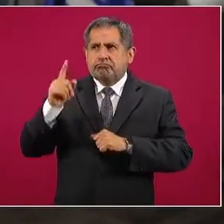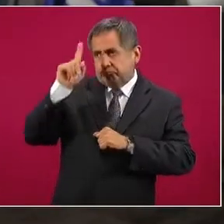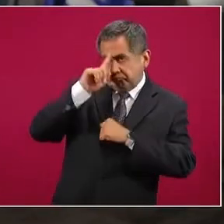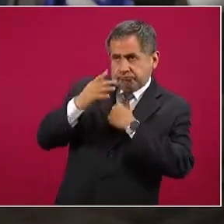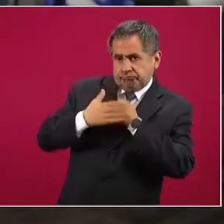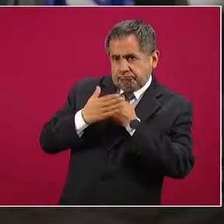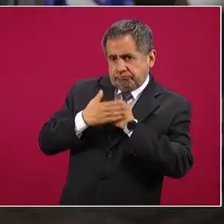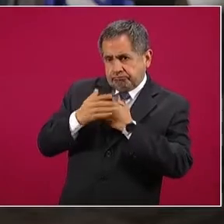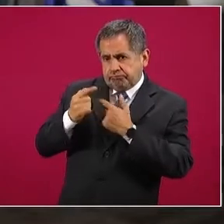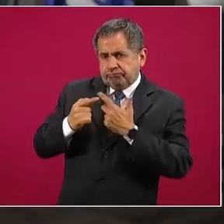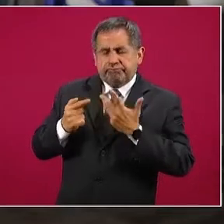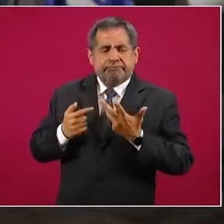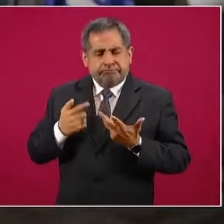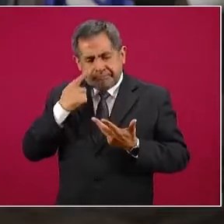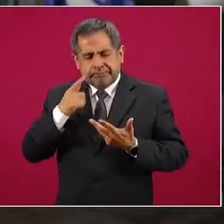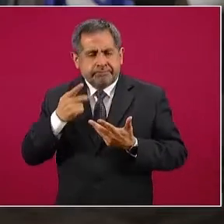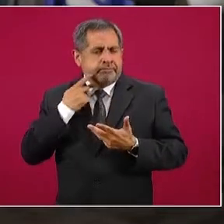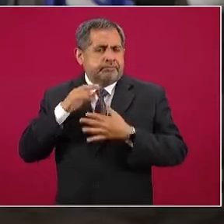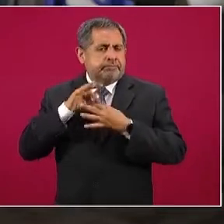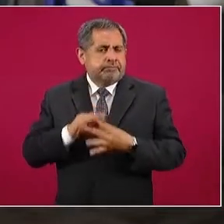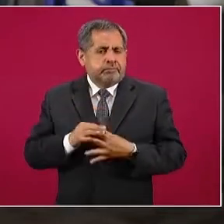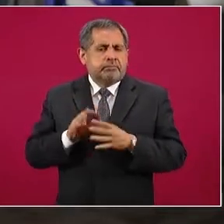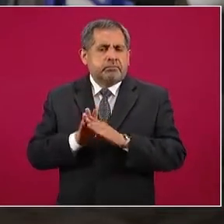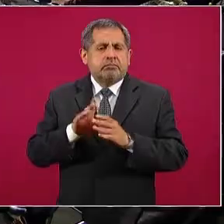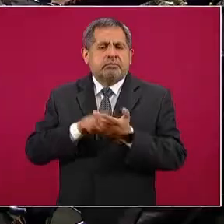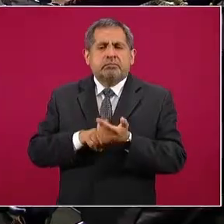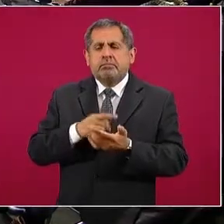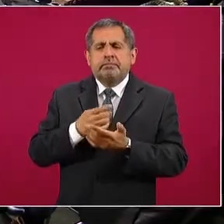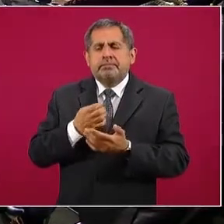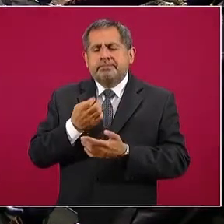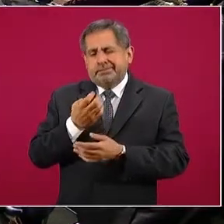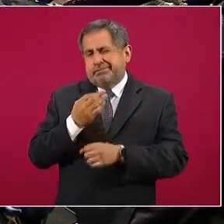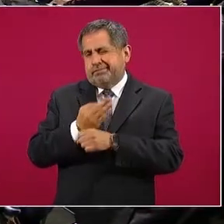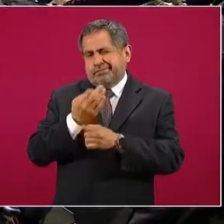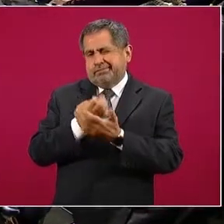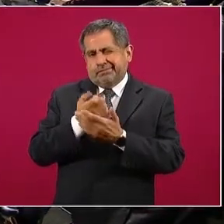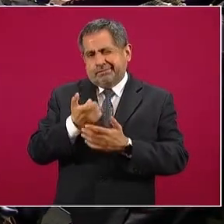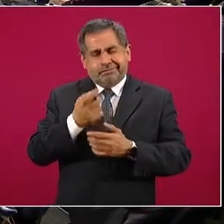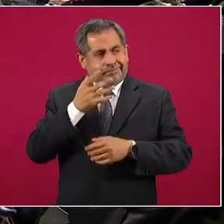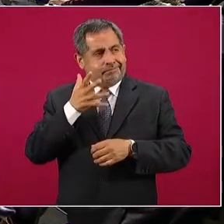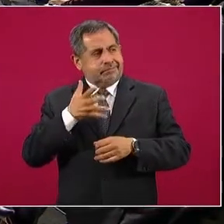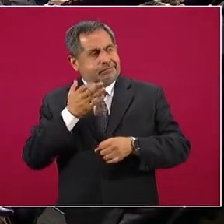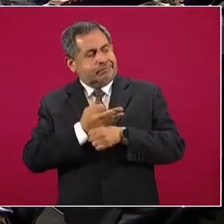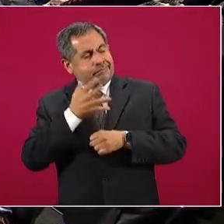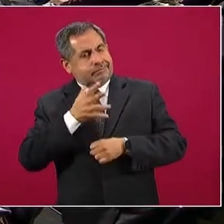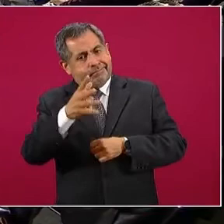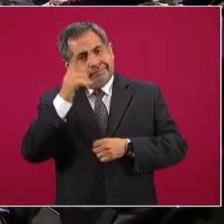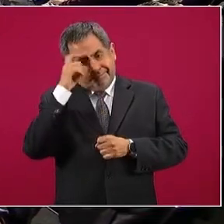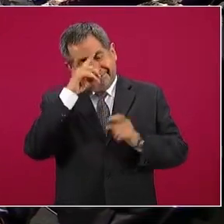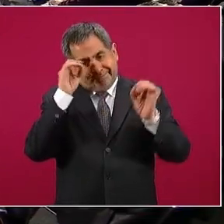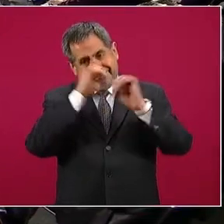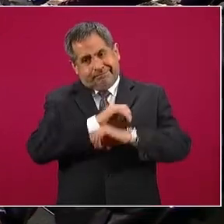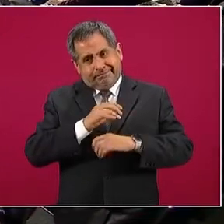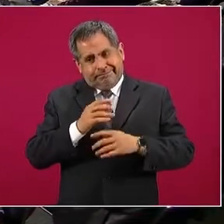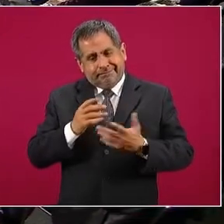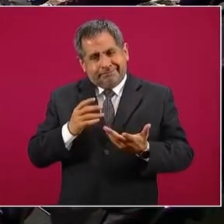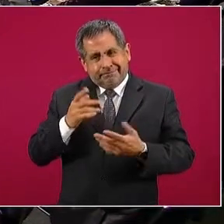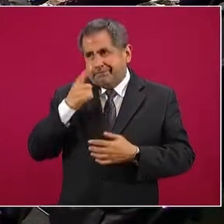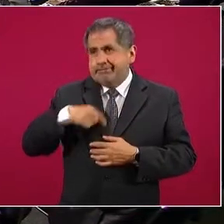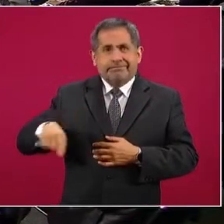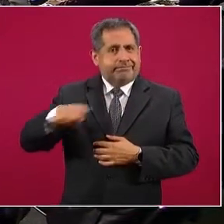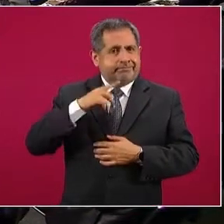aplicarlo en la cuestión de las políticas económicas, sobre todo en este panorama que todavía se vislumbra de